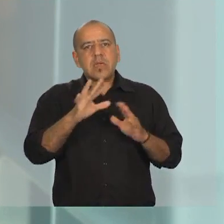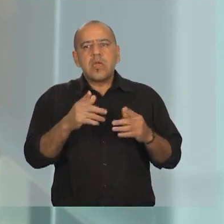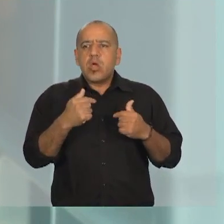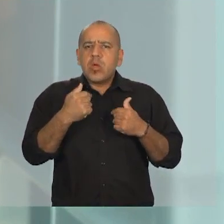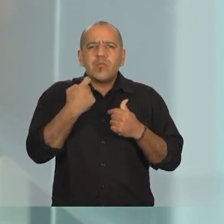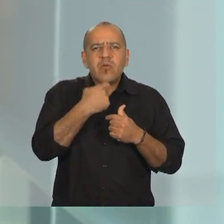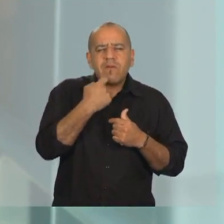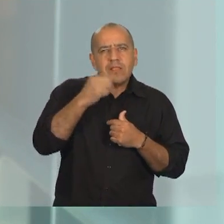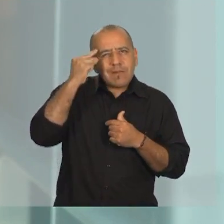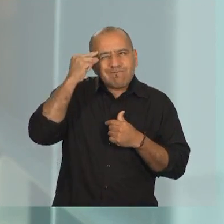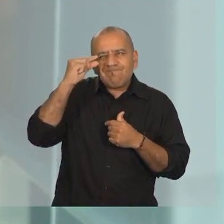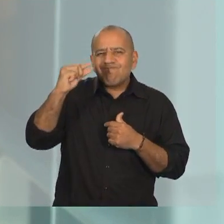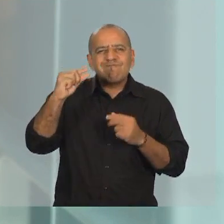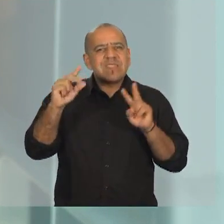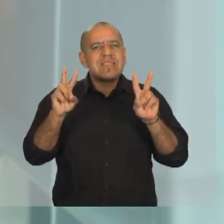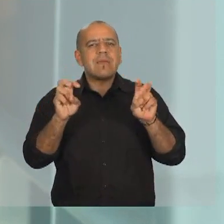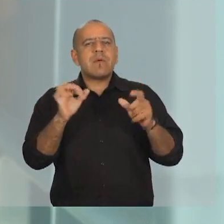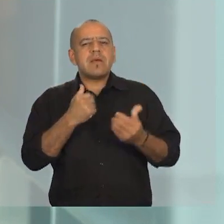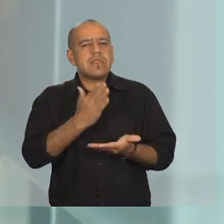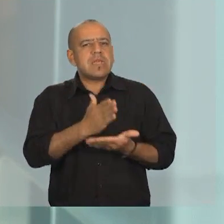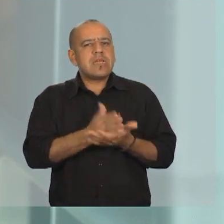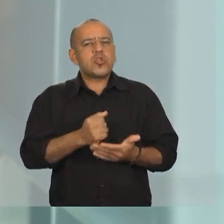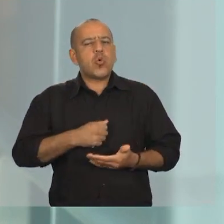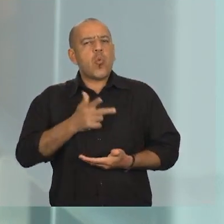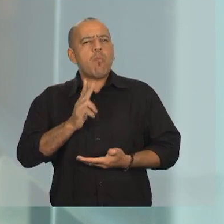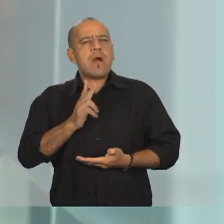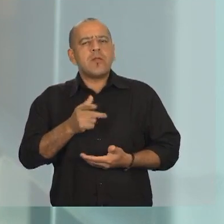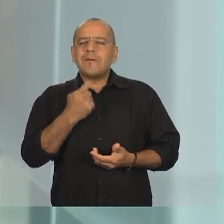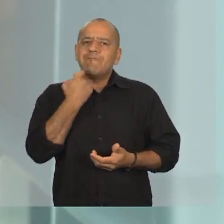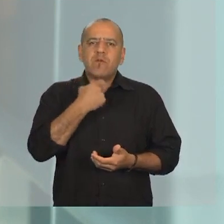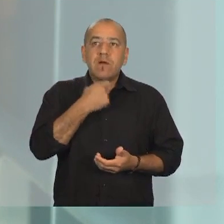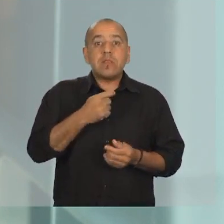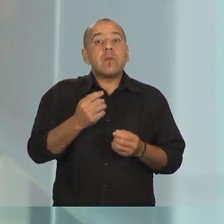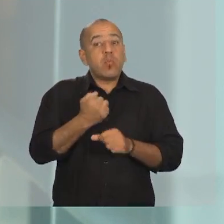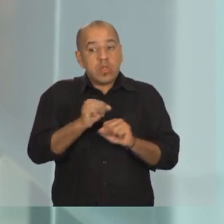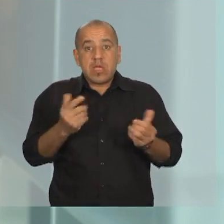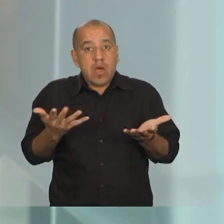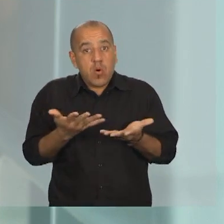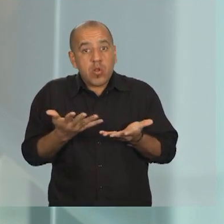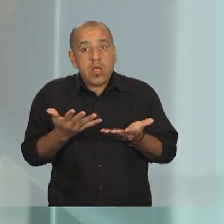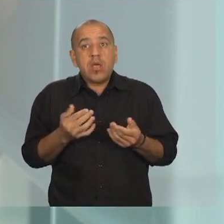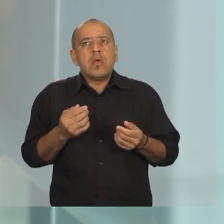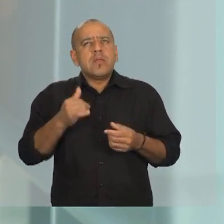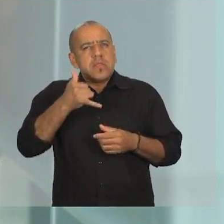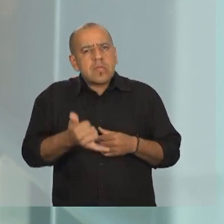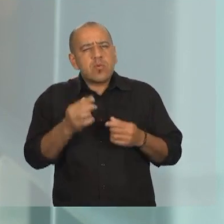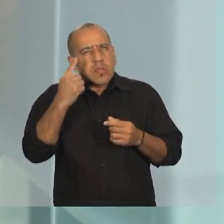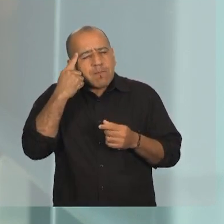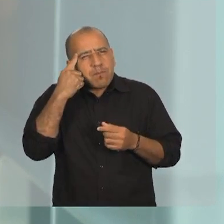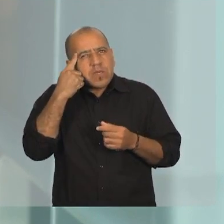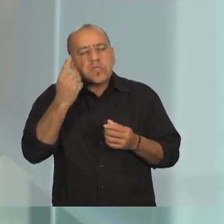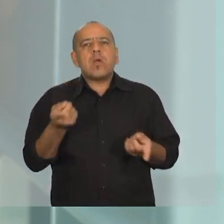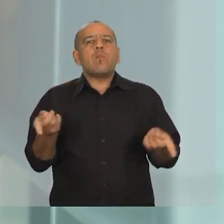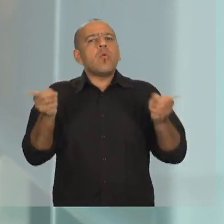somos analfabetos en derechos humanos. Tal vez llegó el momento de repensarnos y repensar nuevas